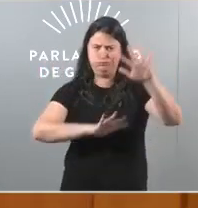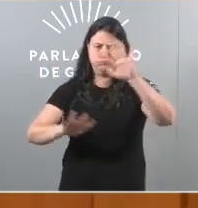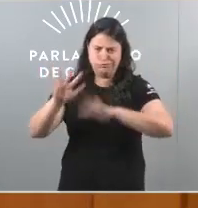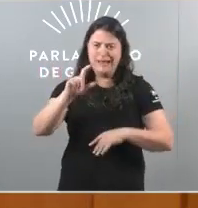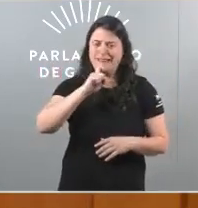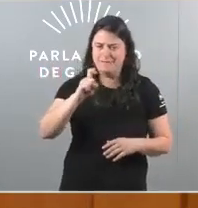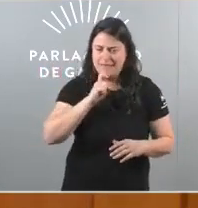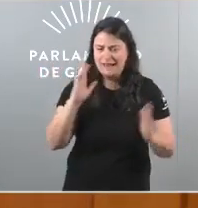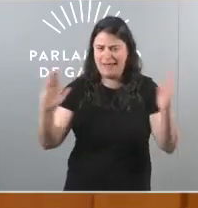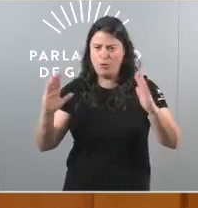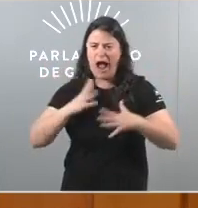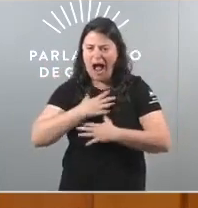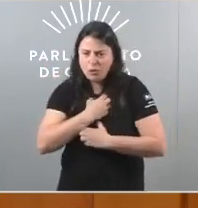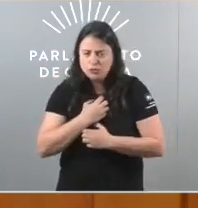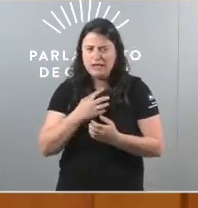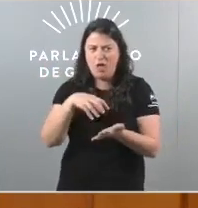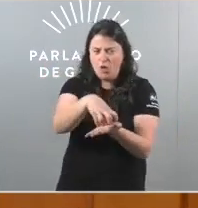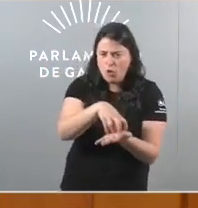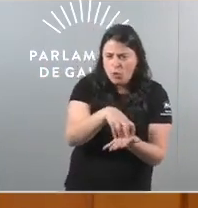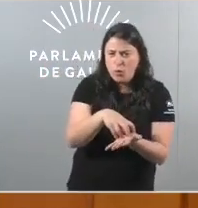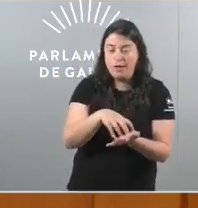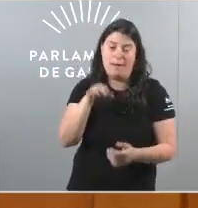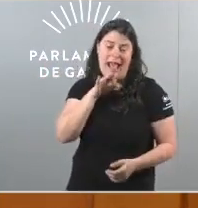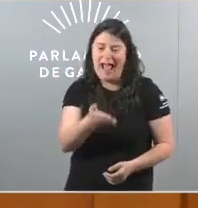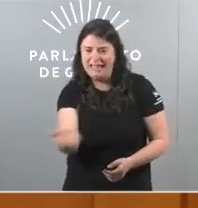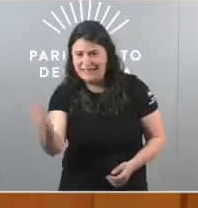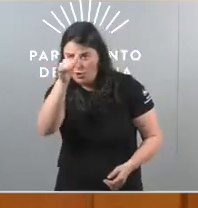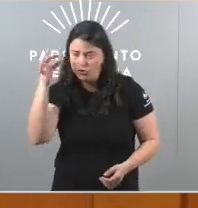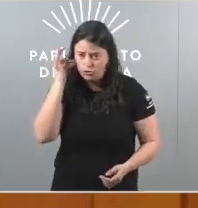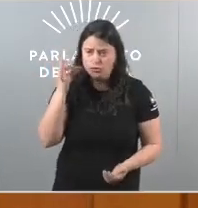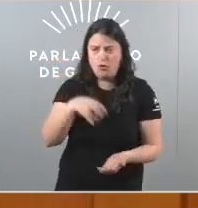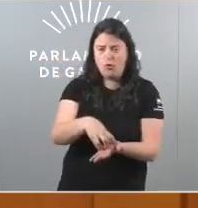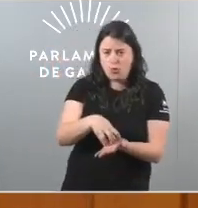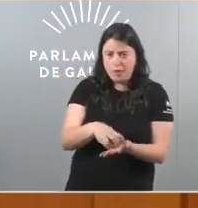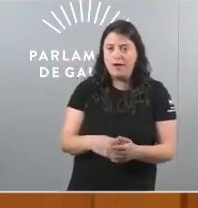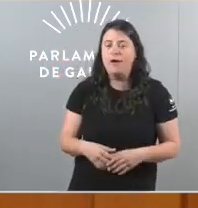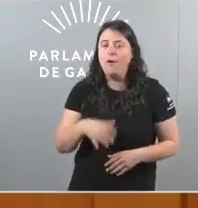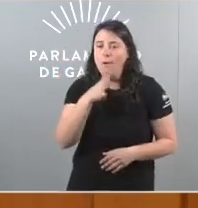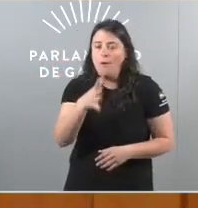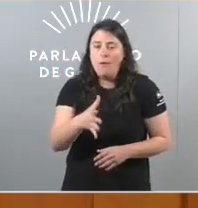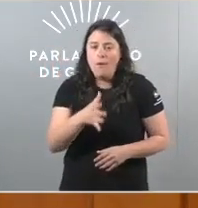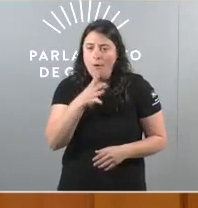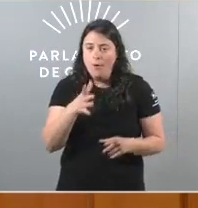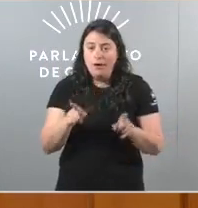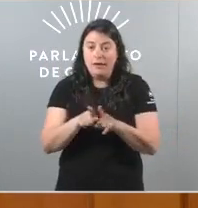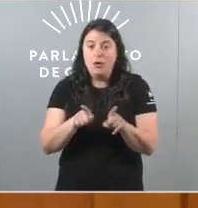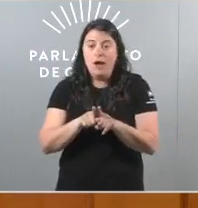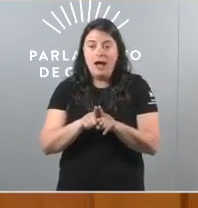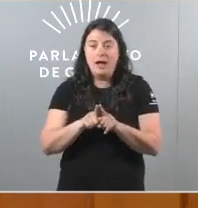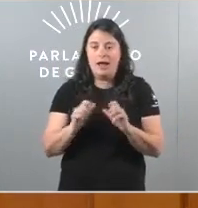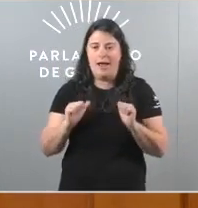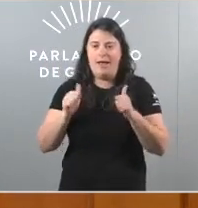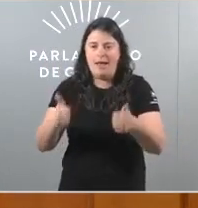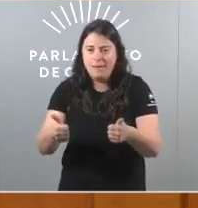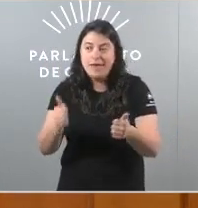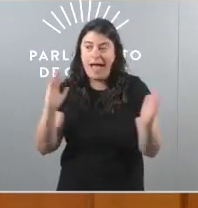tempos de angustia e de incerteza para moitos galegos e galegas que, cando apenas estaban a sair do